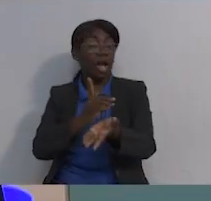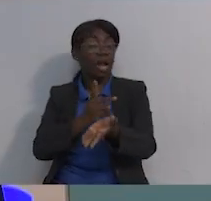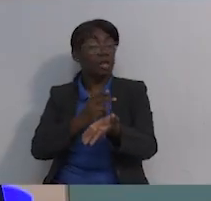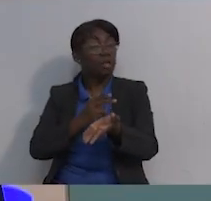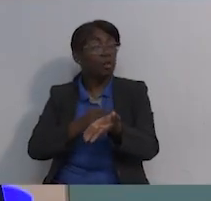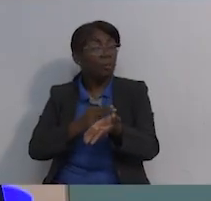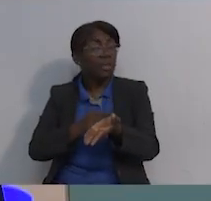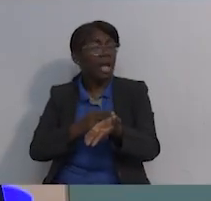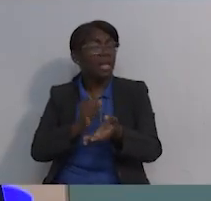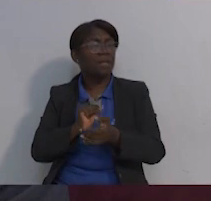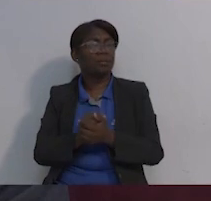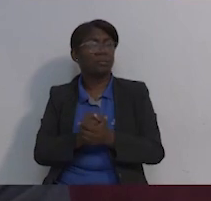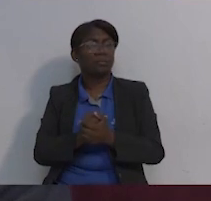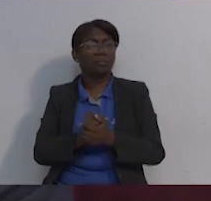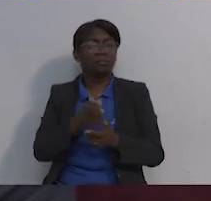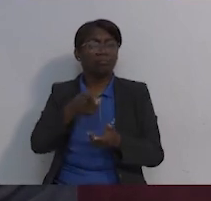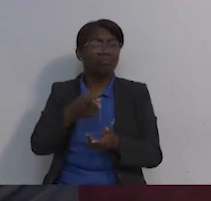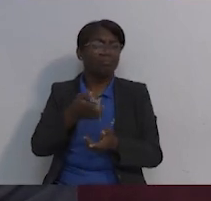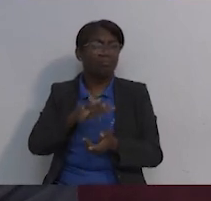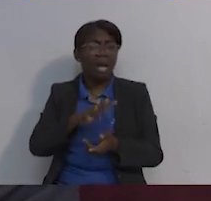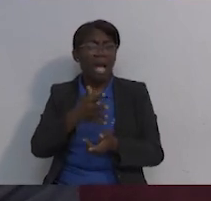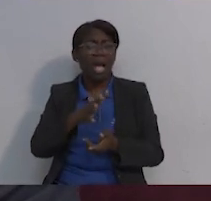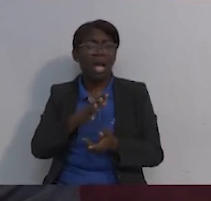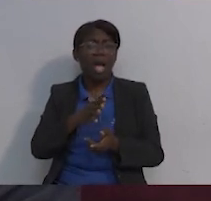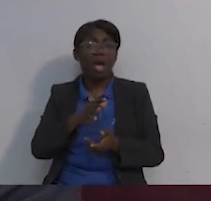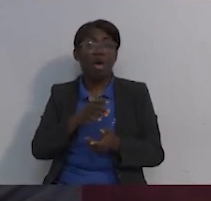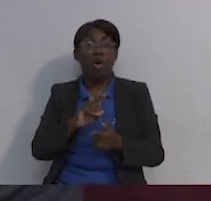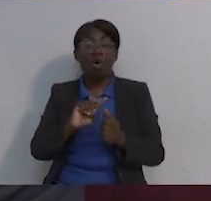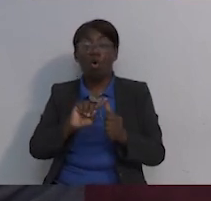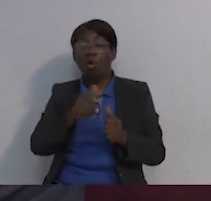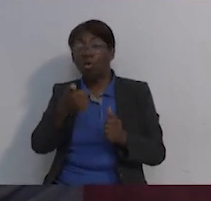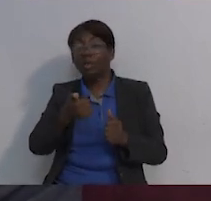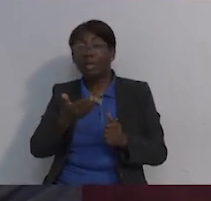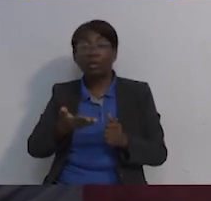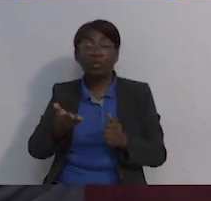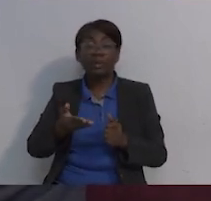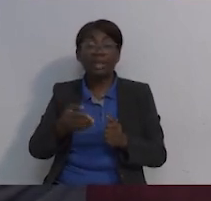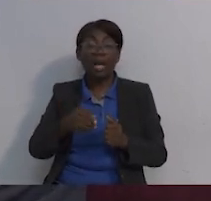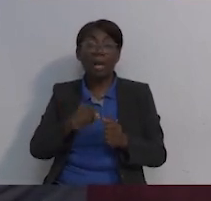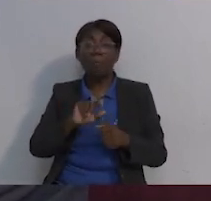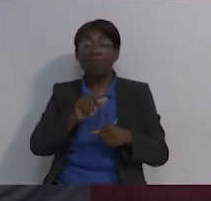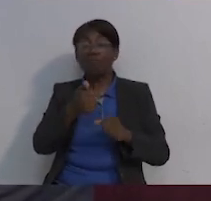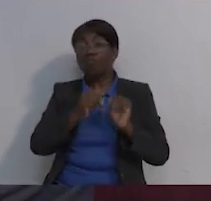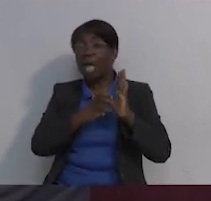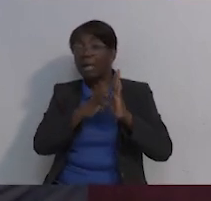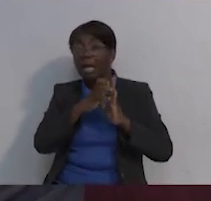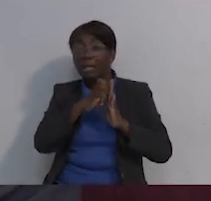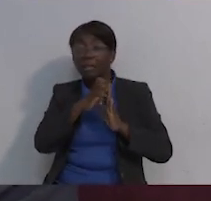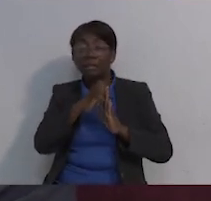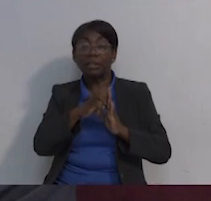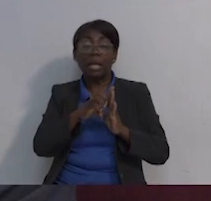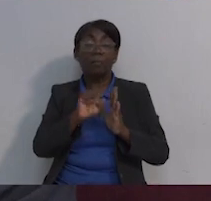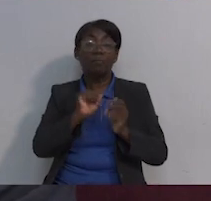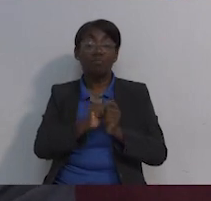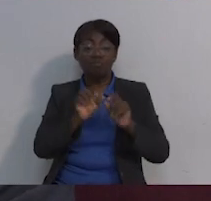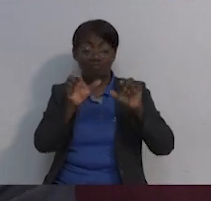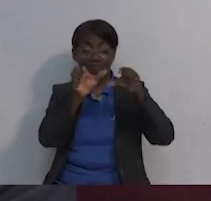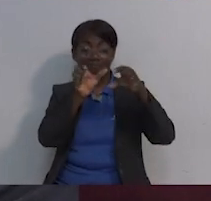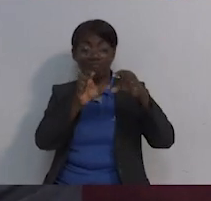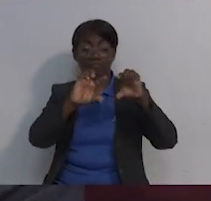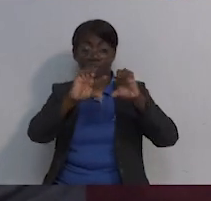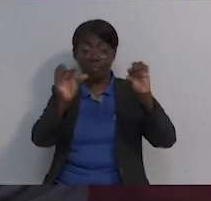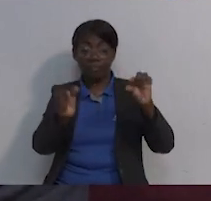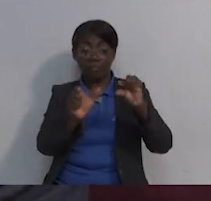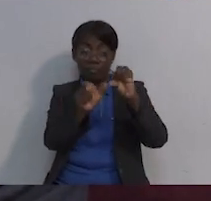Instituto, pues que llegaron independientemente del sitio primario. Es decir, otras cosas que no fuesen mama o no fuesen